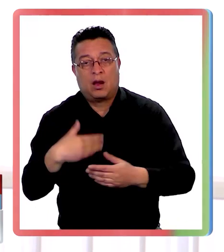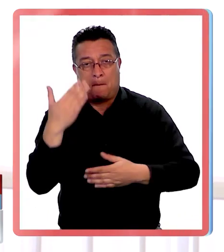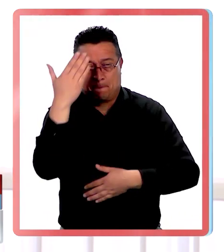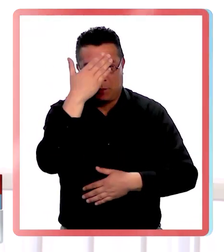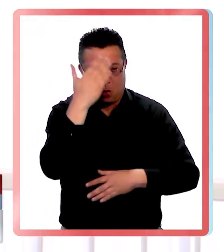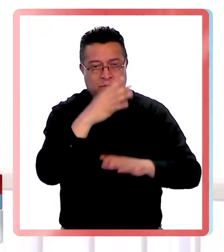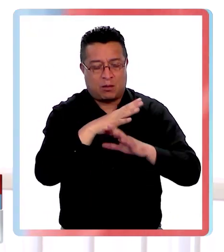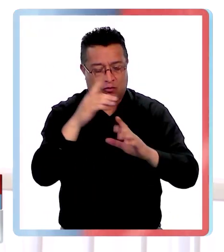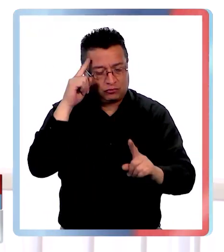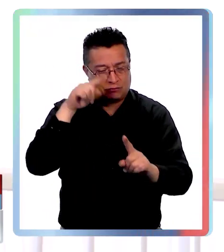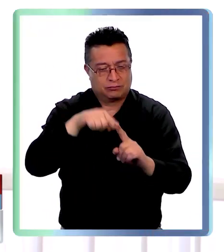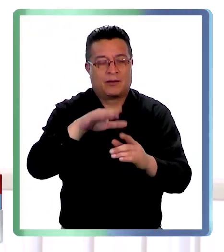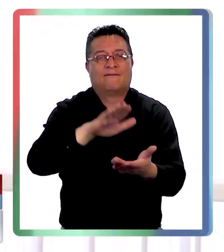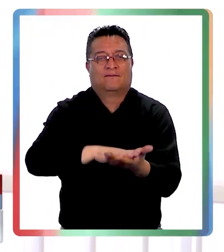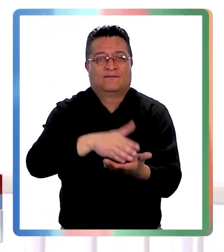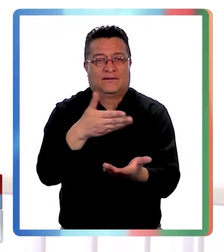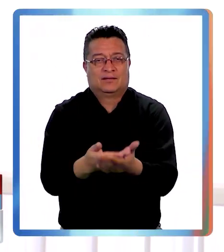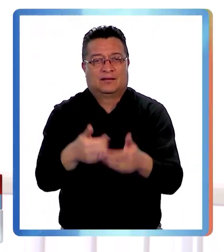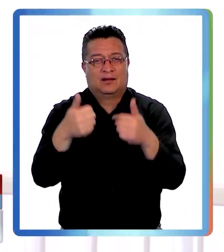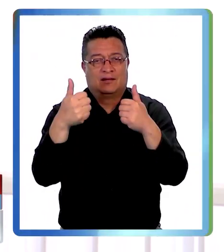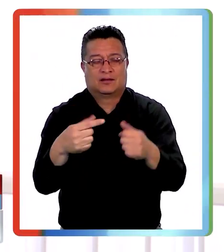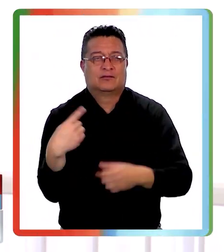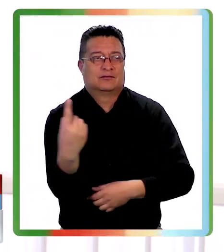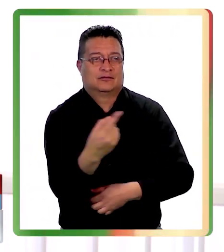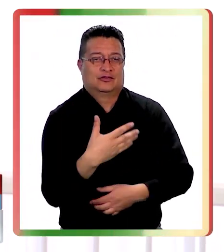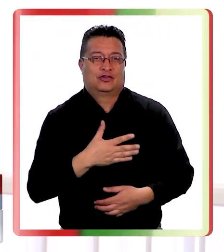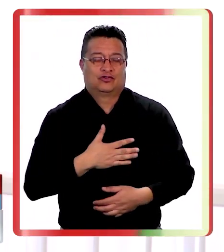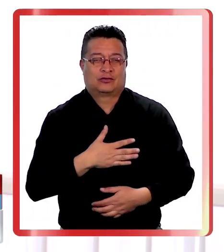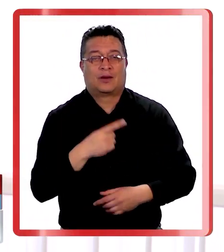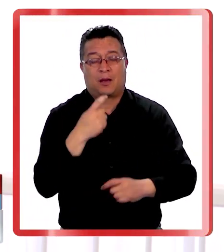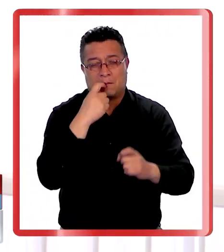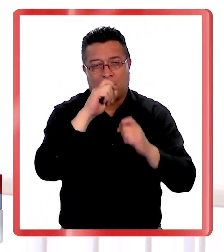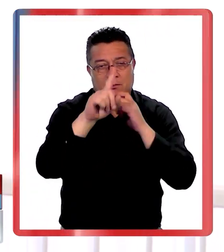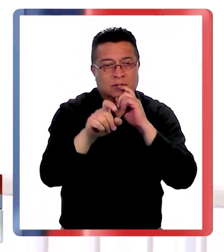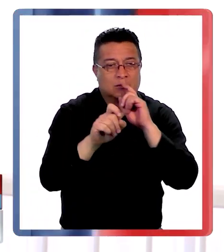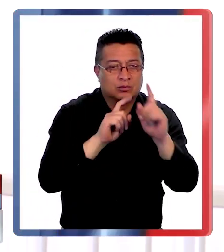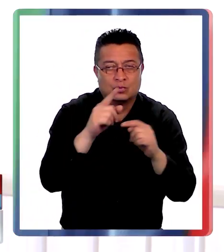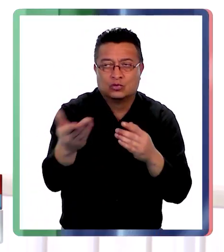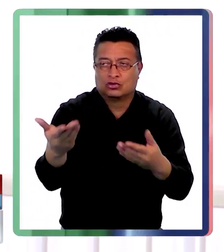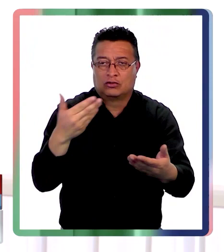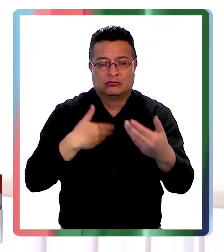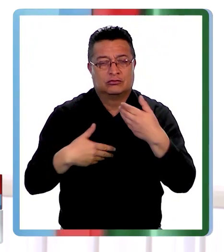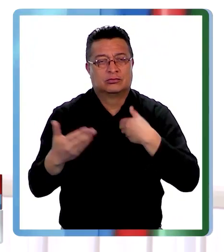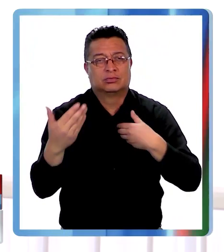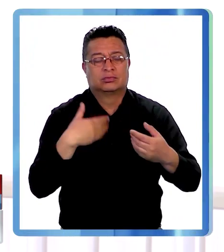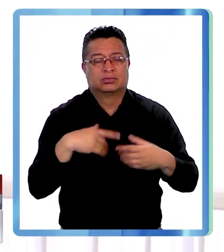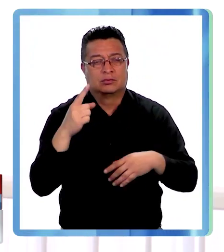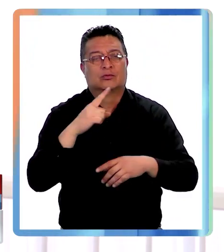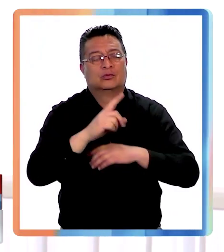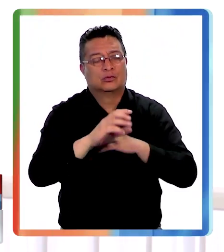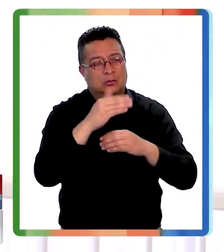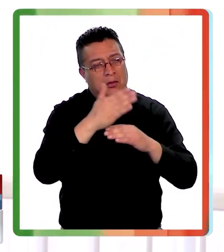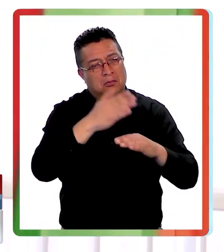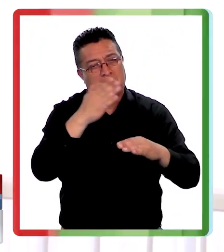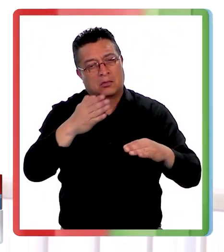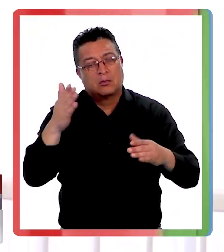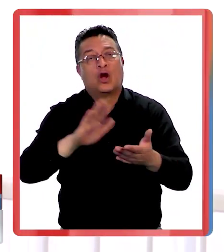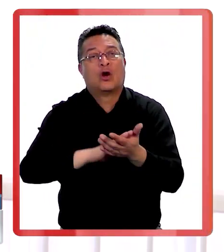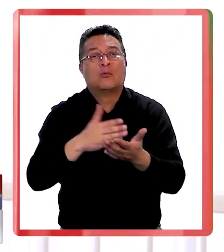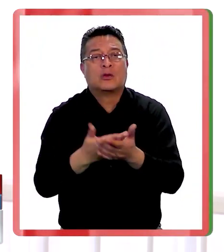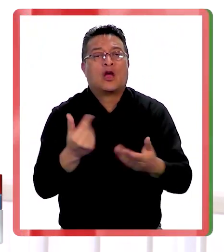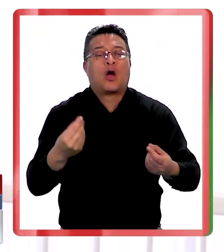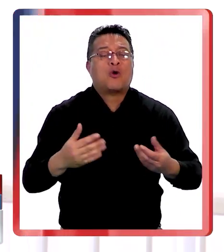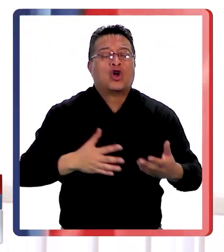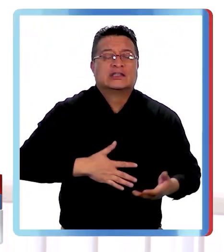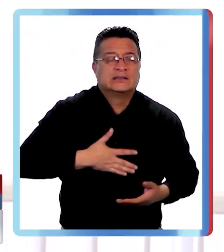se preocupan bastante por el bienestar de nosotros, nos preguntan cada cierto tiempo en cómo